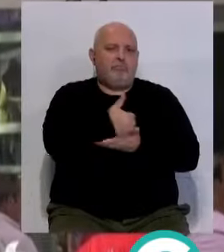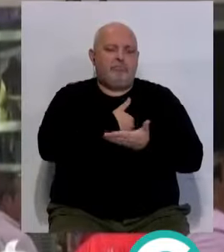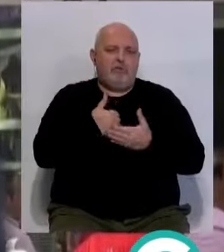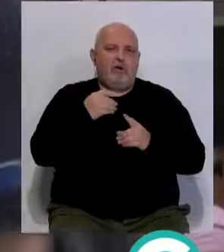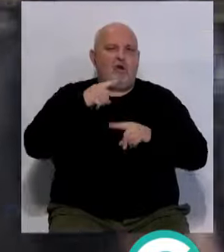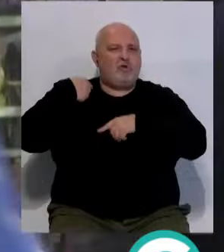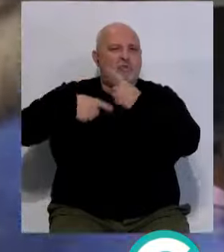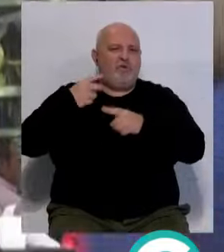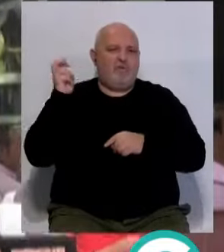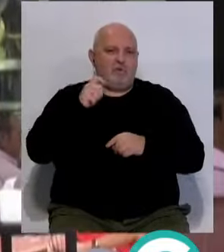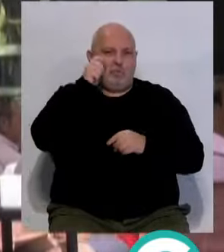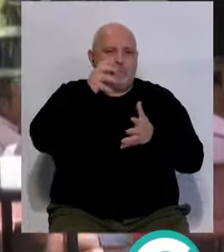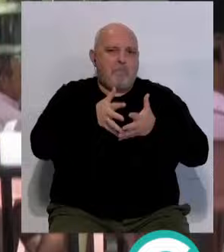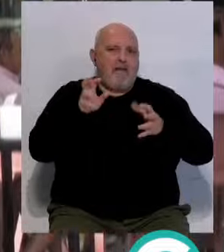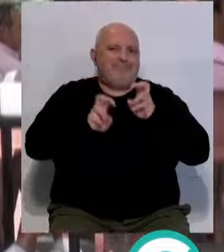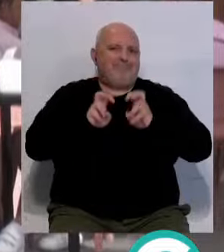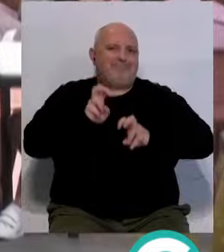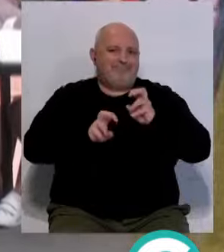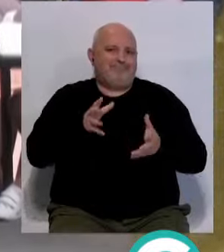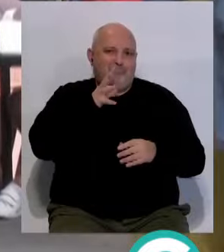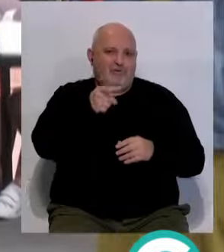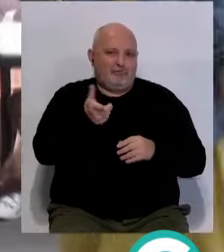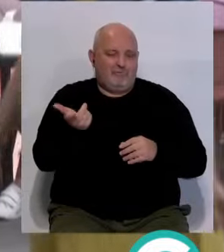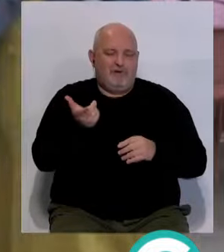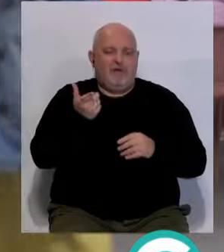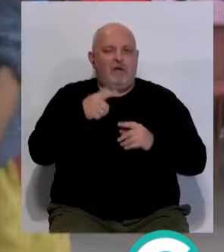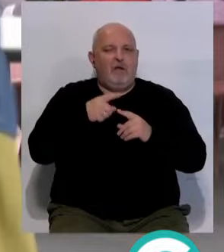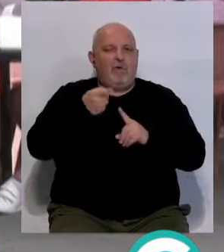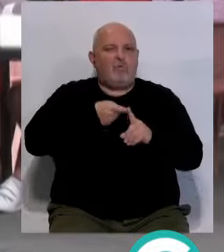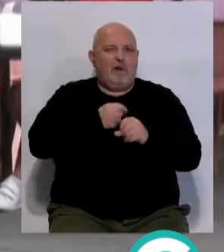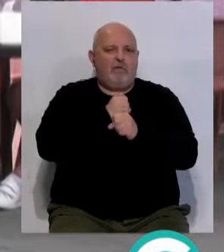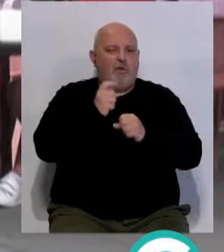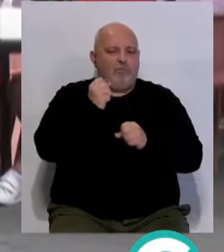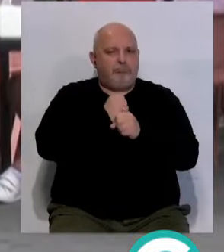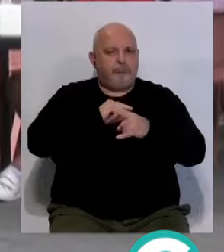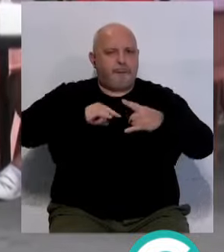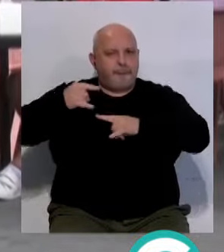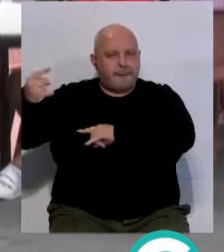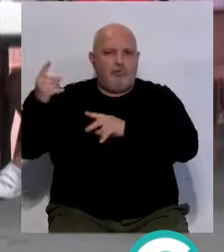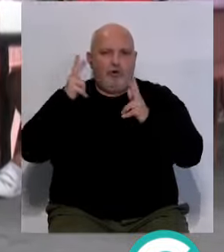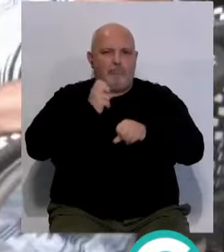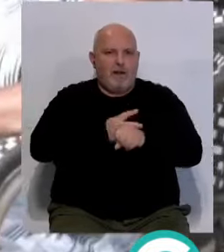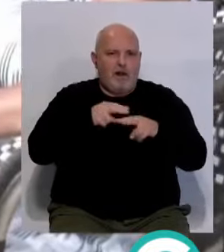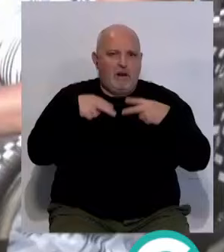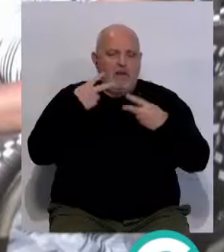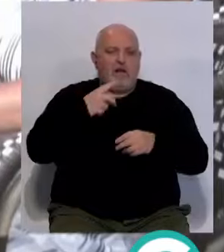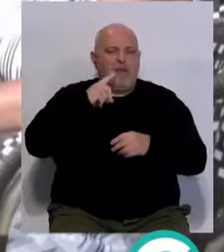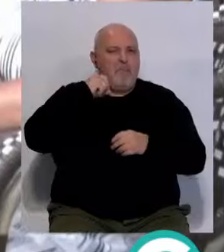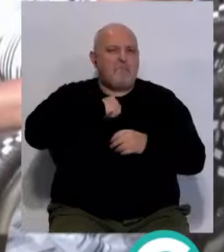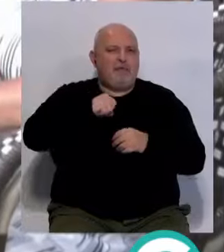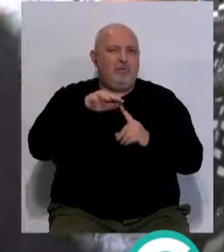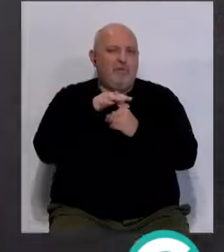paliar las consecuencias del turismo masivo, entre las que han señalado la explotación laboral de los trabajadores de la hostelería, el impacto